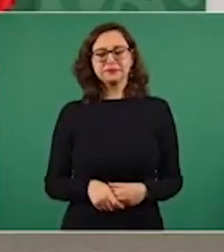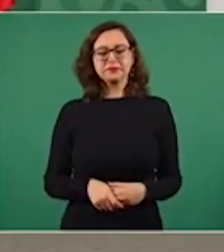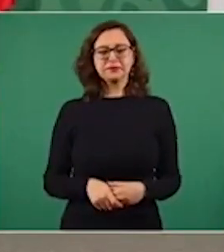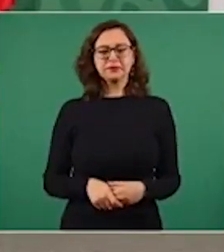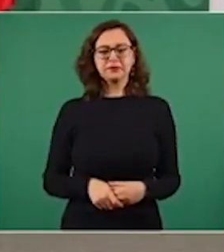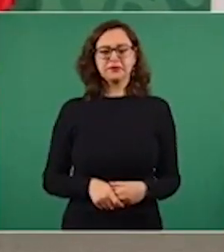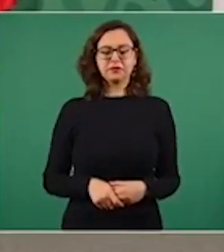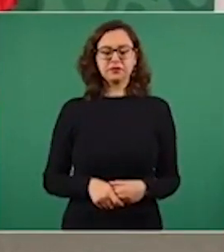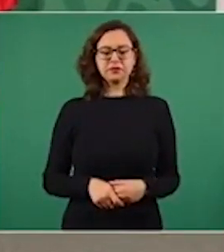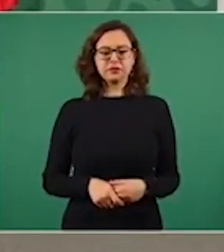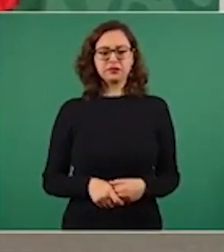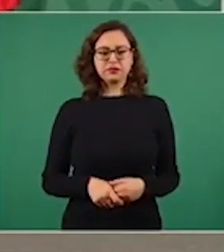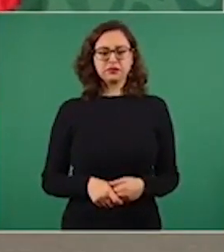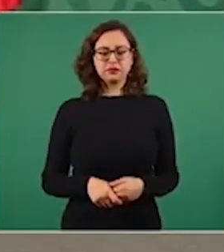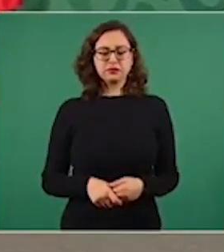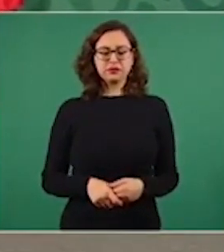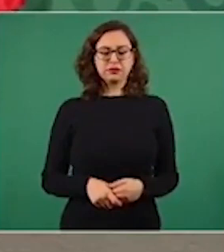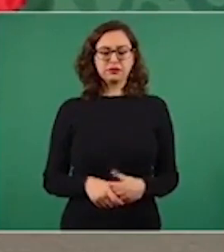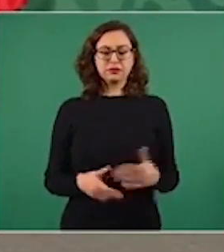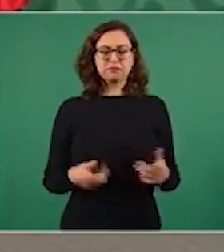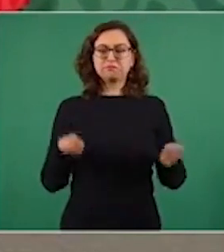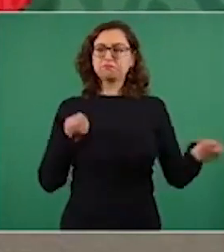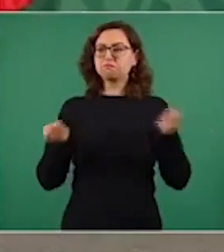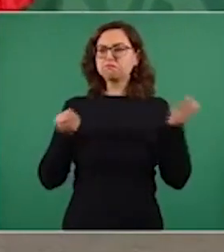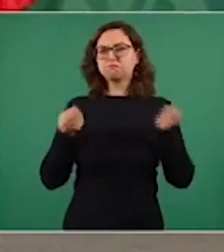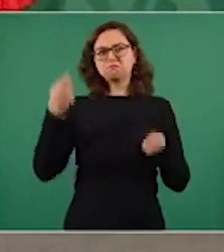Son los que mandan